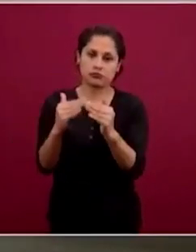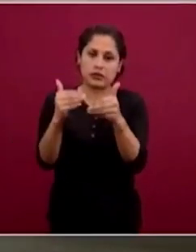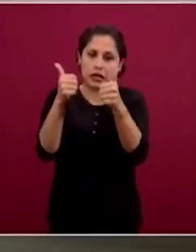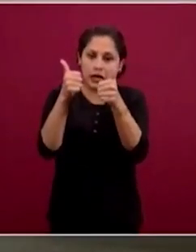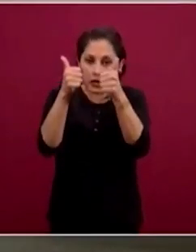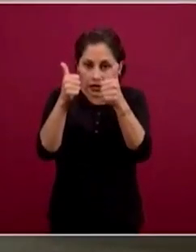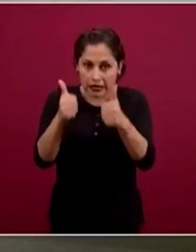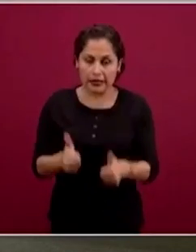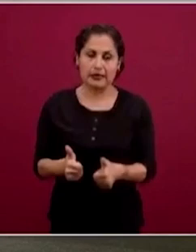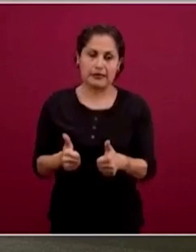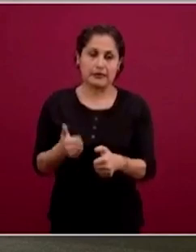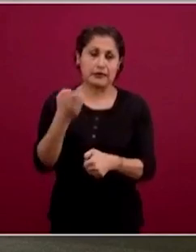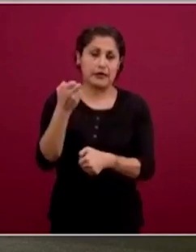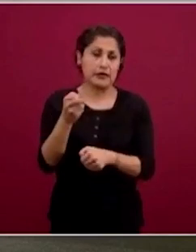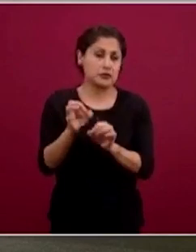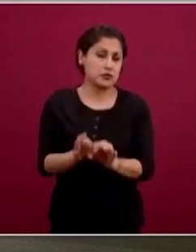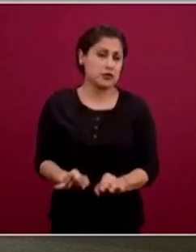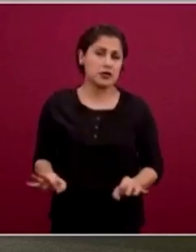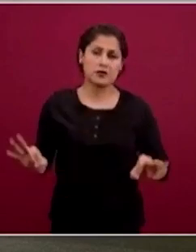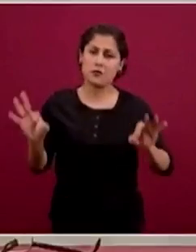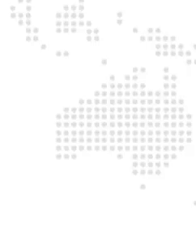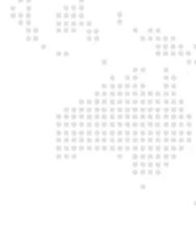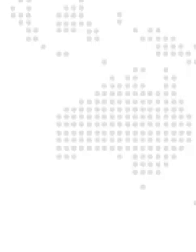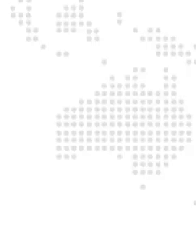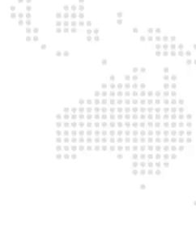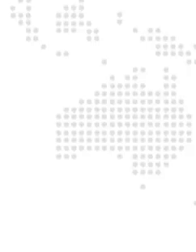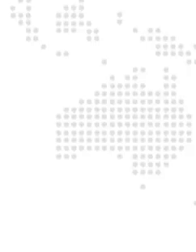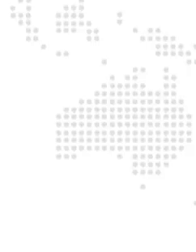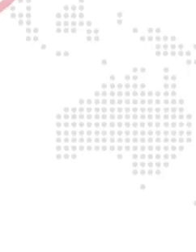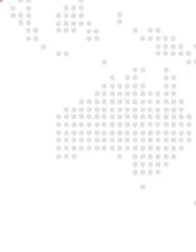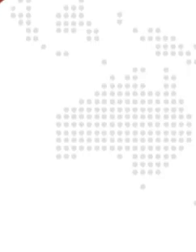indispensable para reducir los contagios.